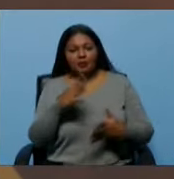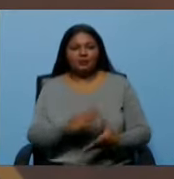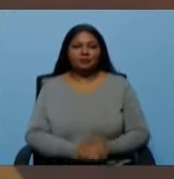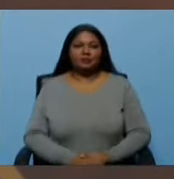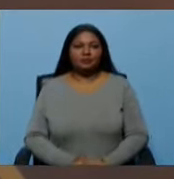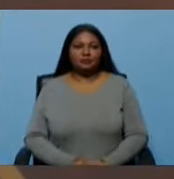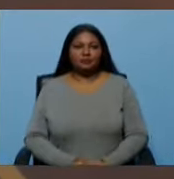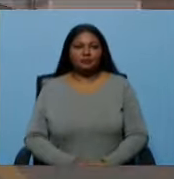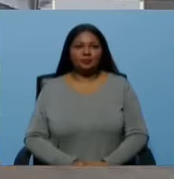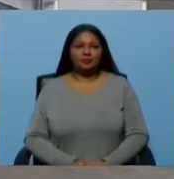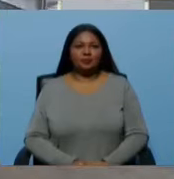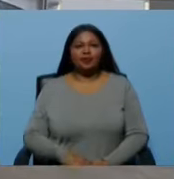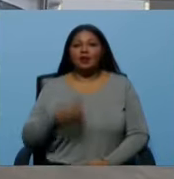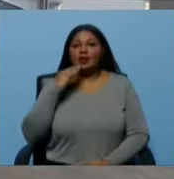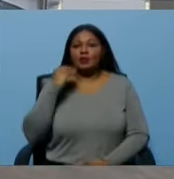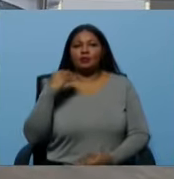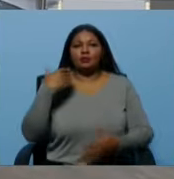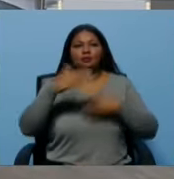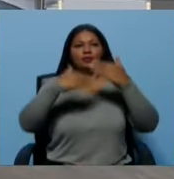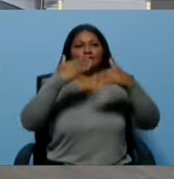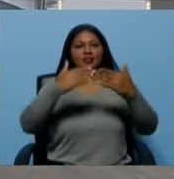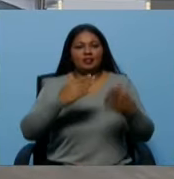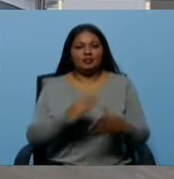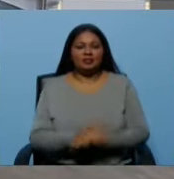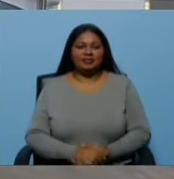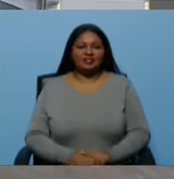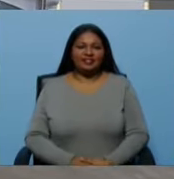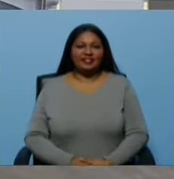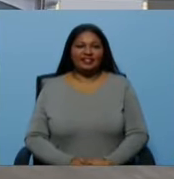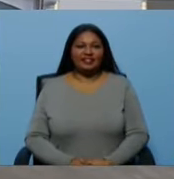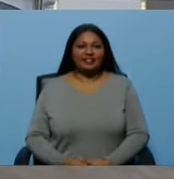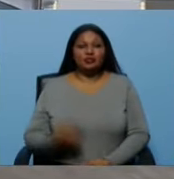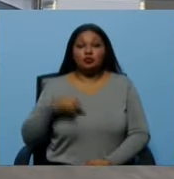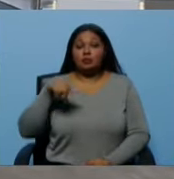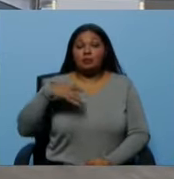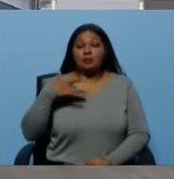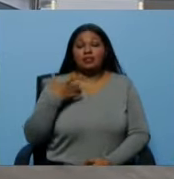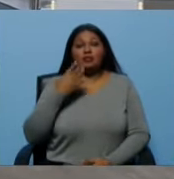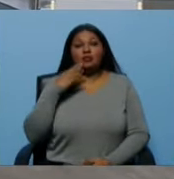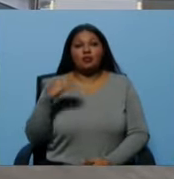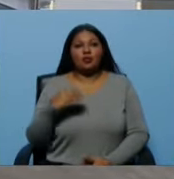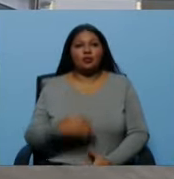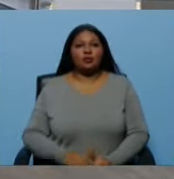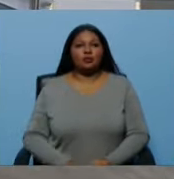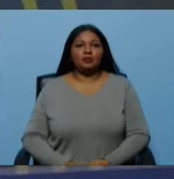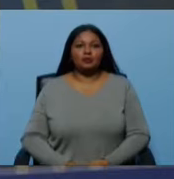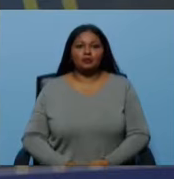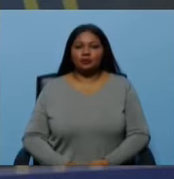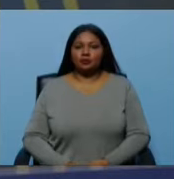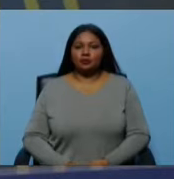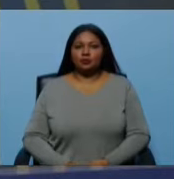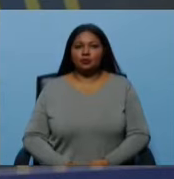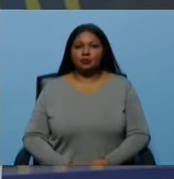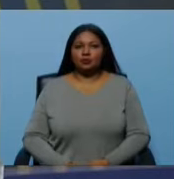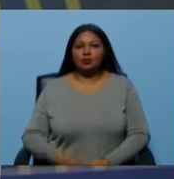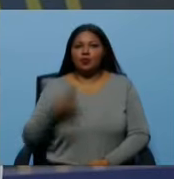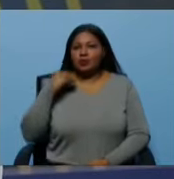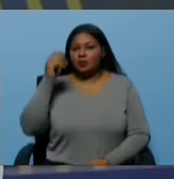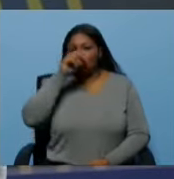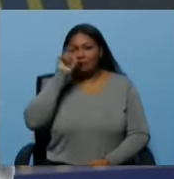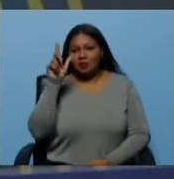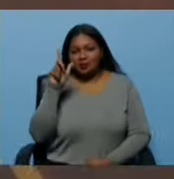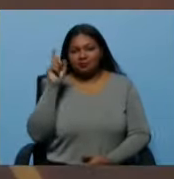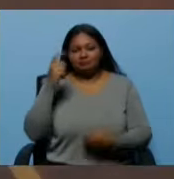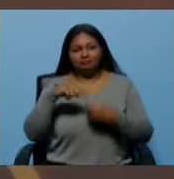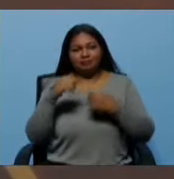De la juventud prolongada, pues. Bueno, yo también me siento joven. Quiero muchísimo a la juventud del PSU, pero de la juventud no soy. Mira, bueno,